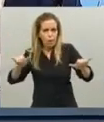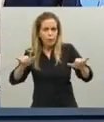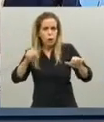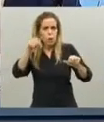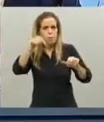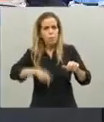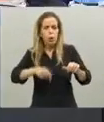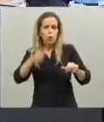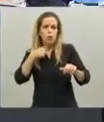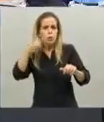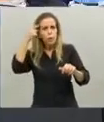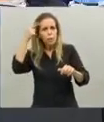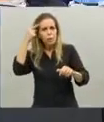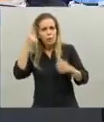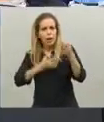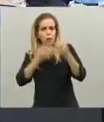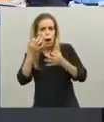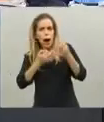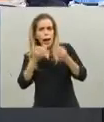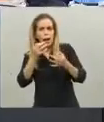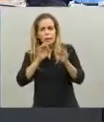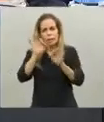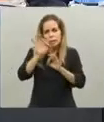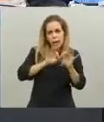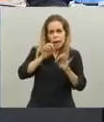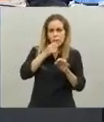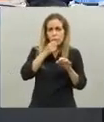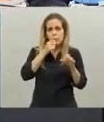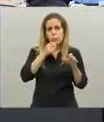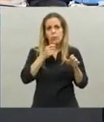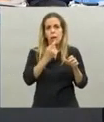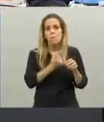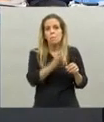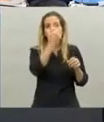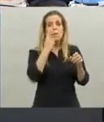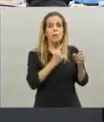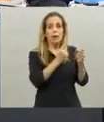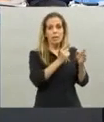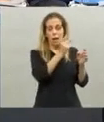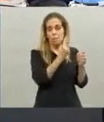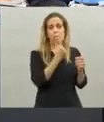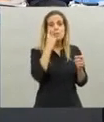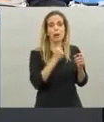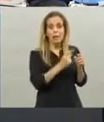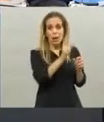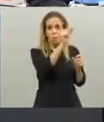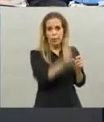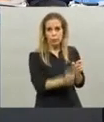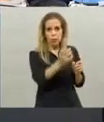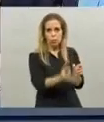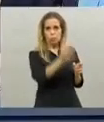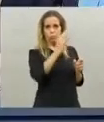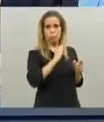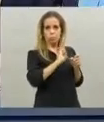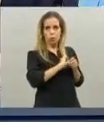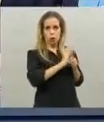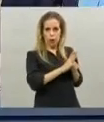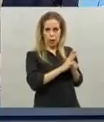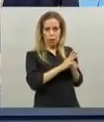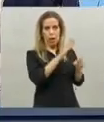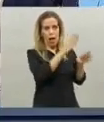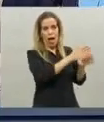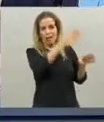pequeño análisis que era el siguiente vamos 80 días desde el primer contagio en Argentina y tenemos